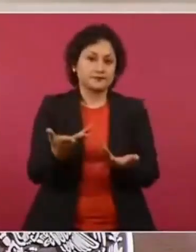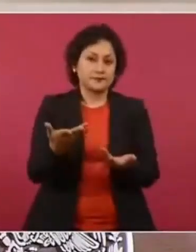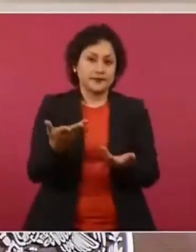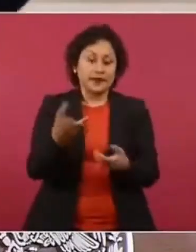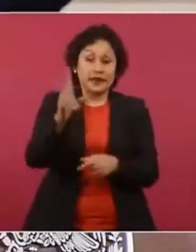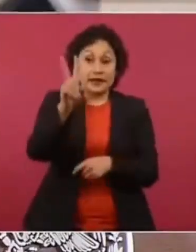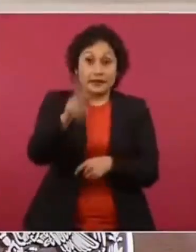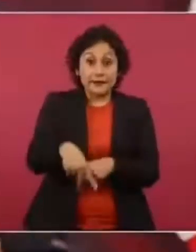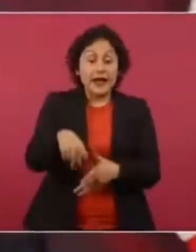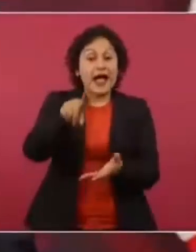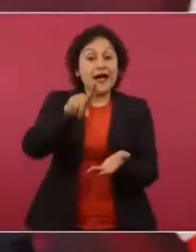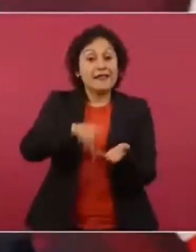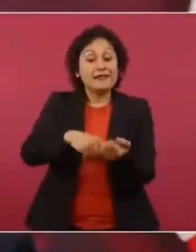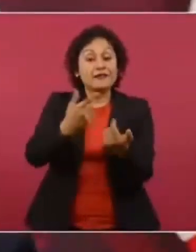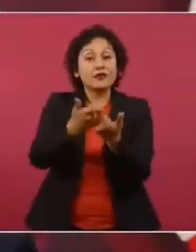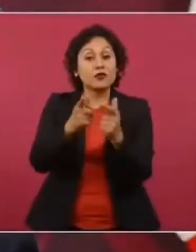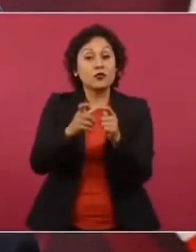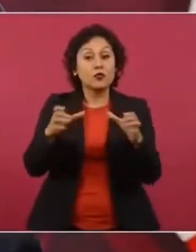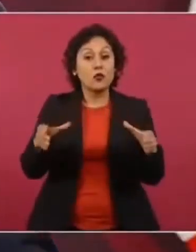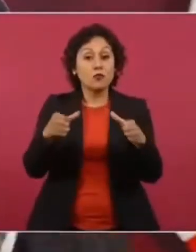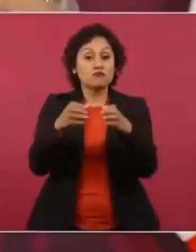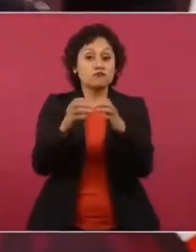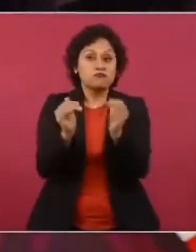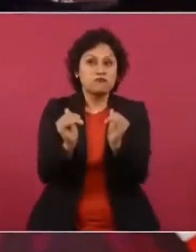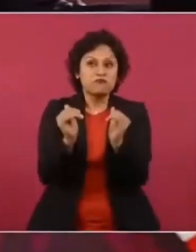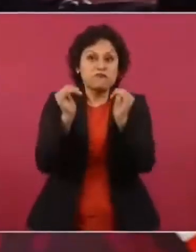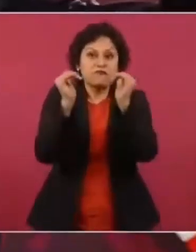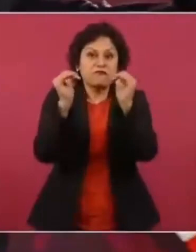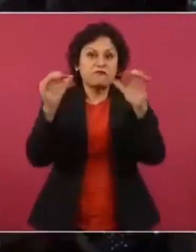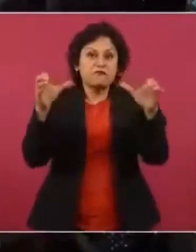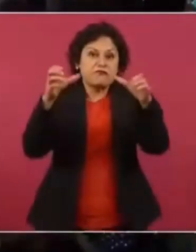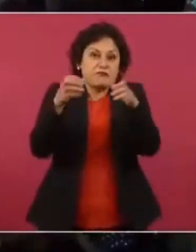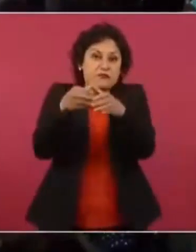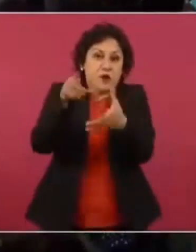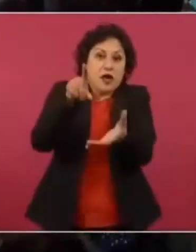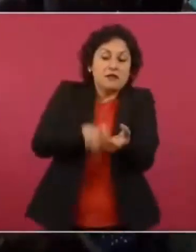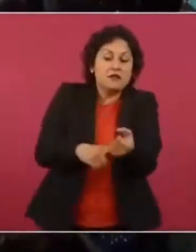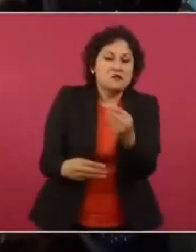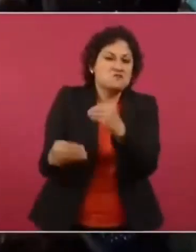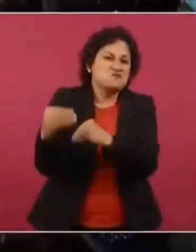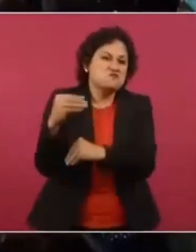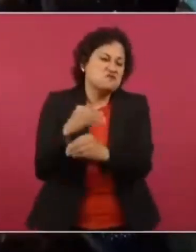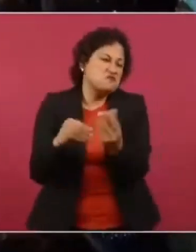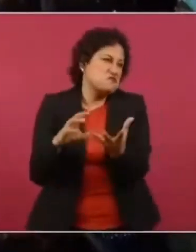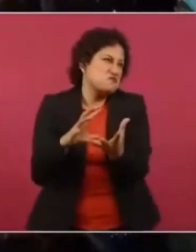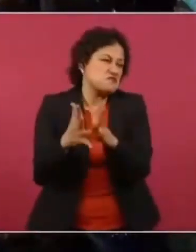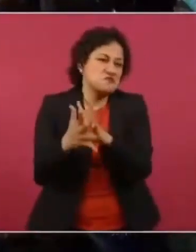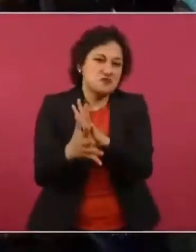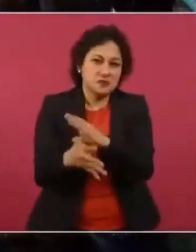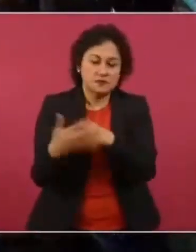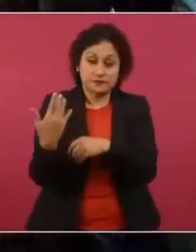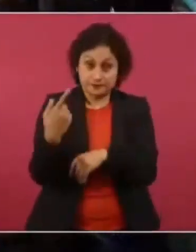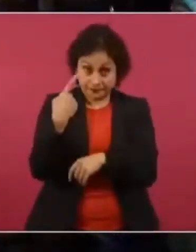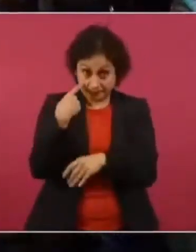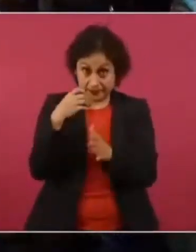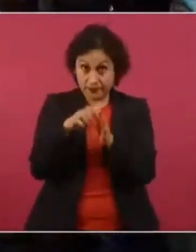son tremendos. Que hay un pleito, por ejemplo, de una familia en Nuevo León,